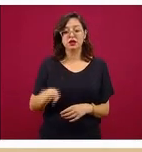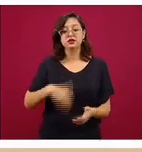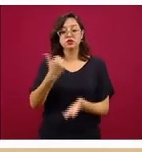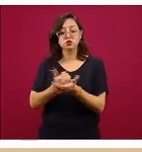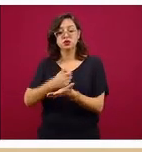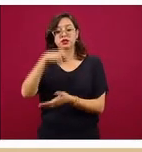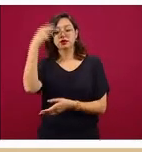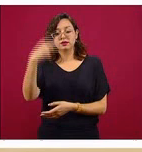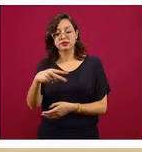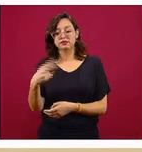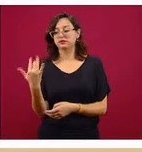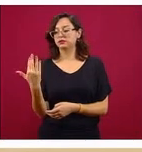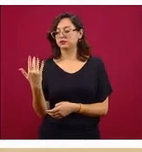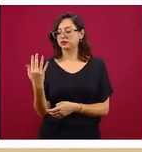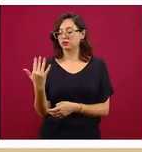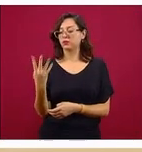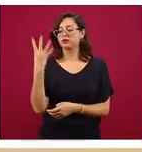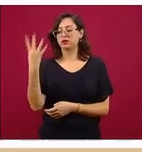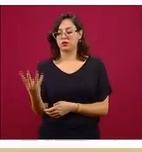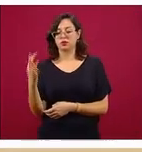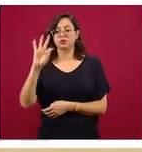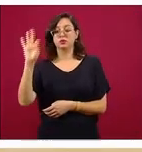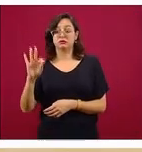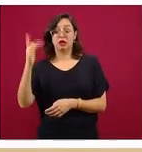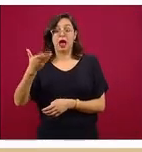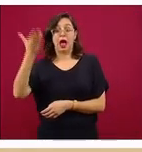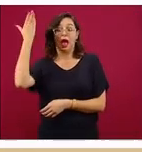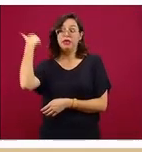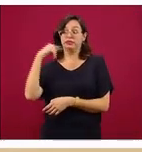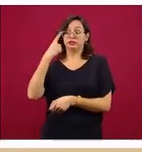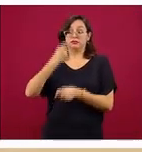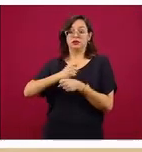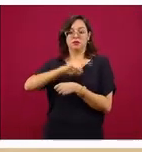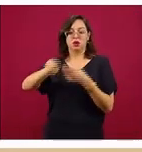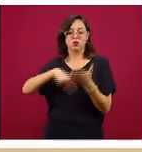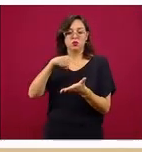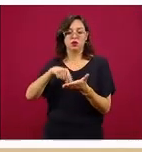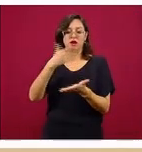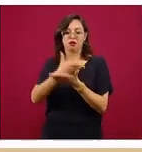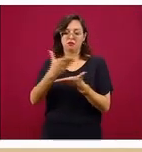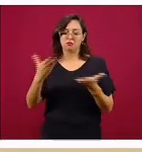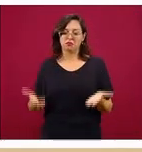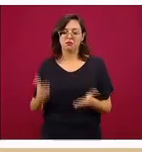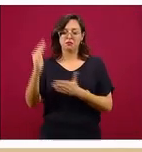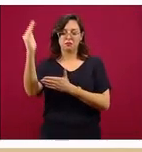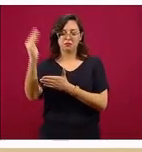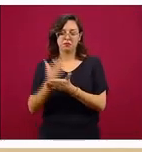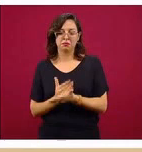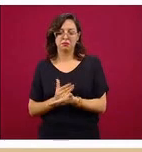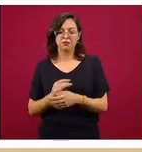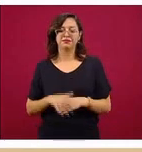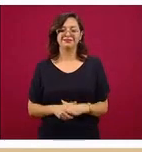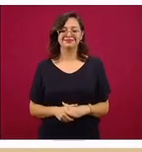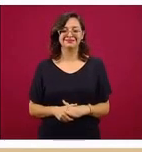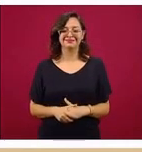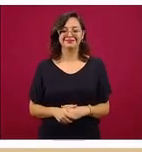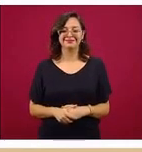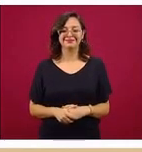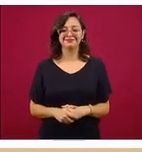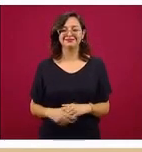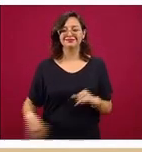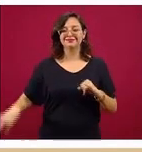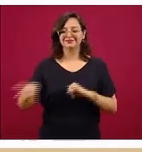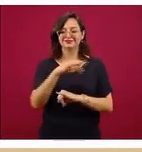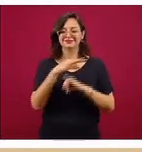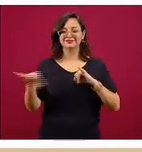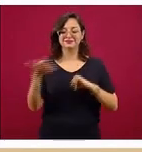primera, hoy está en esta quinta posición con una ocupación del 54 por ciento. La última